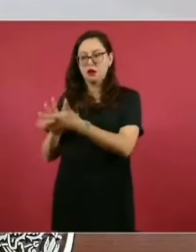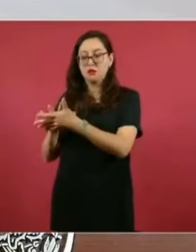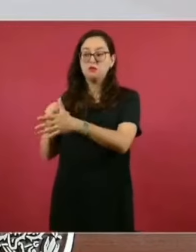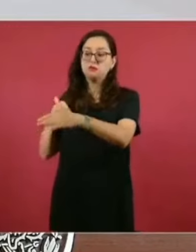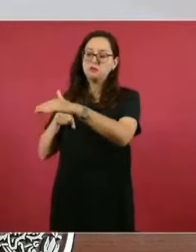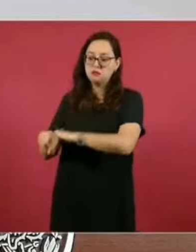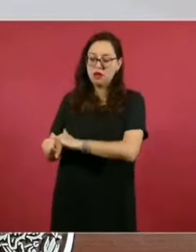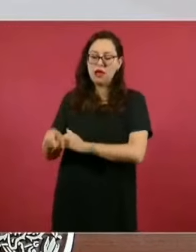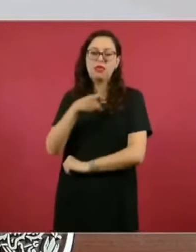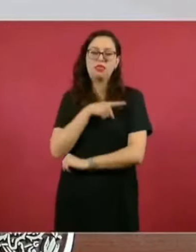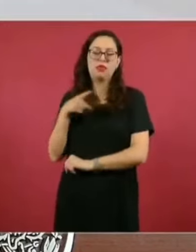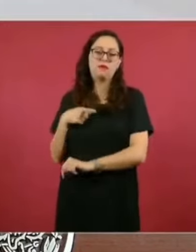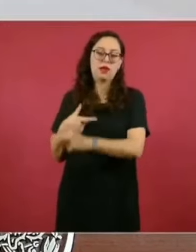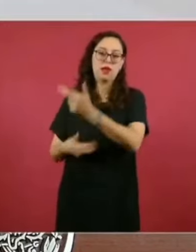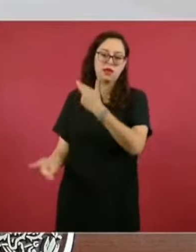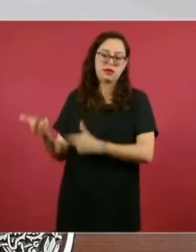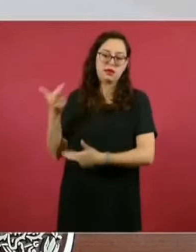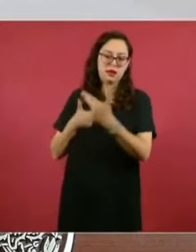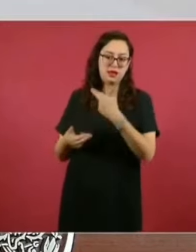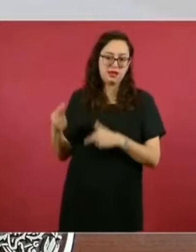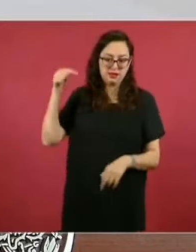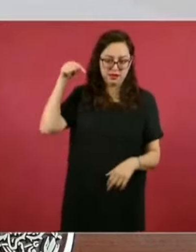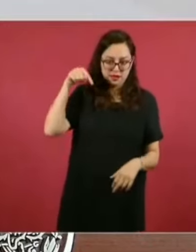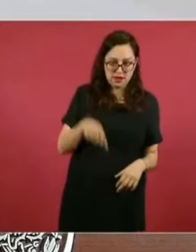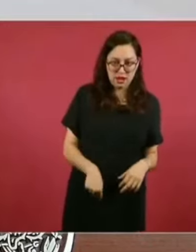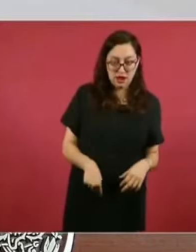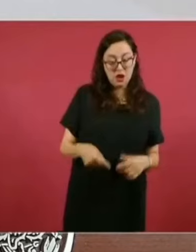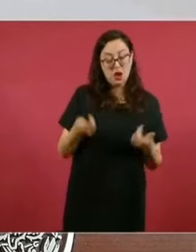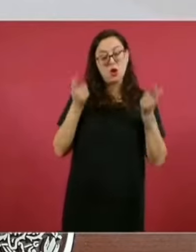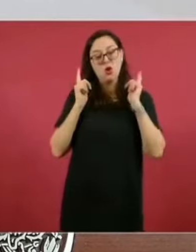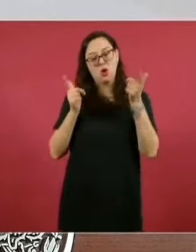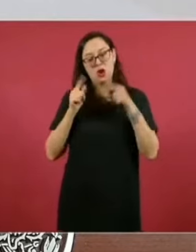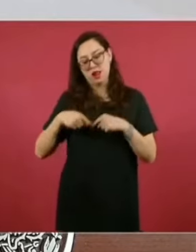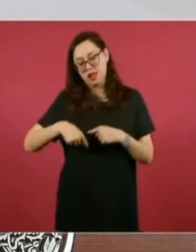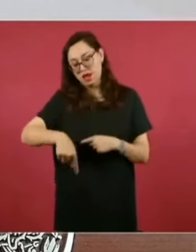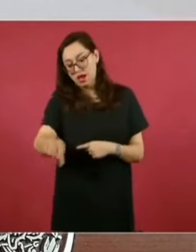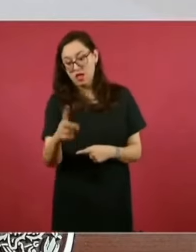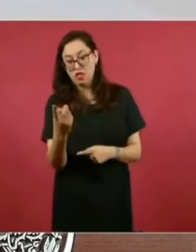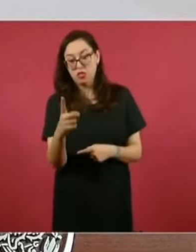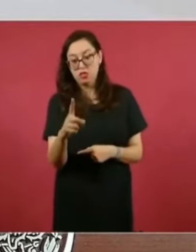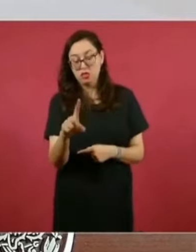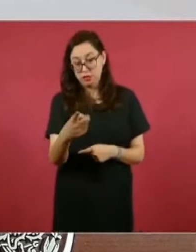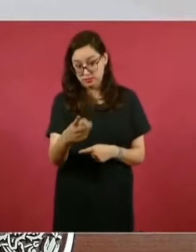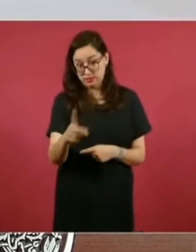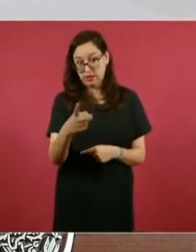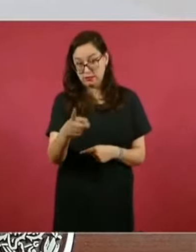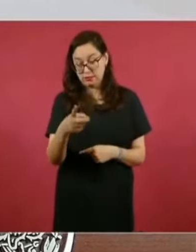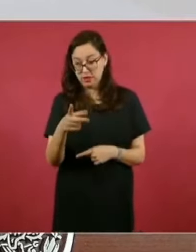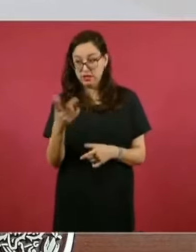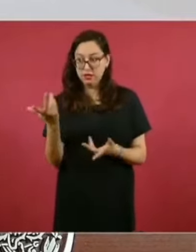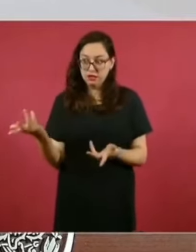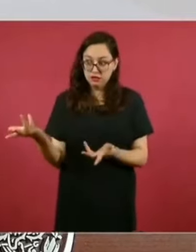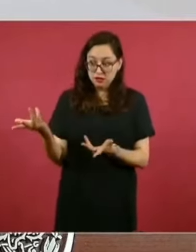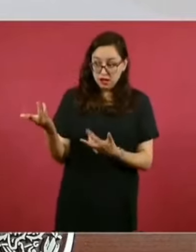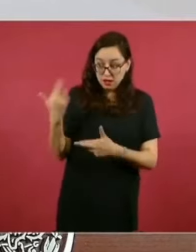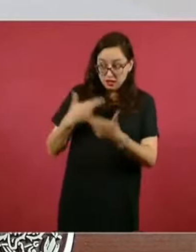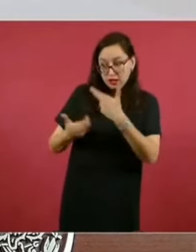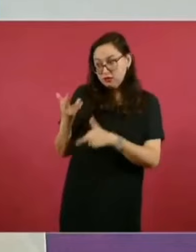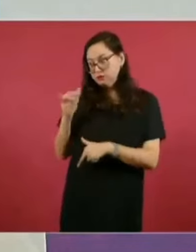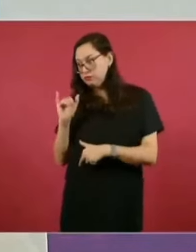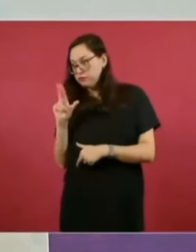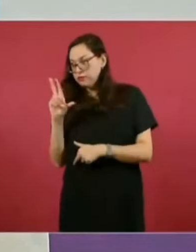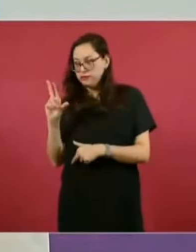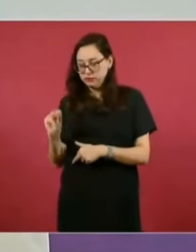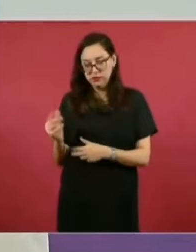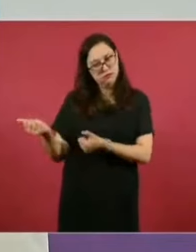Esperamos que para fines de este año la Fiscalía General de la República nos pueda ya proporcionar información positiva sobre el